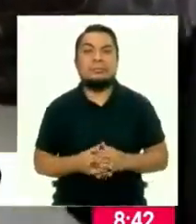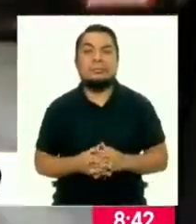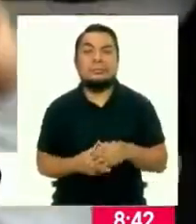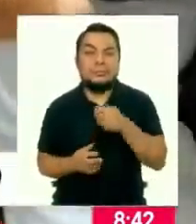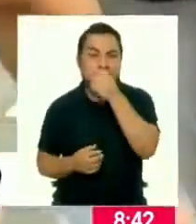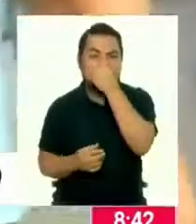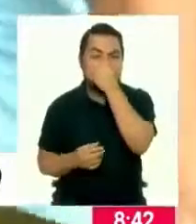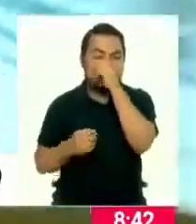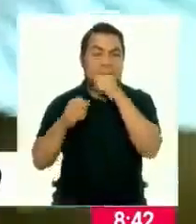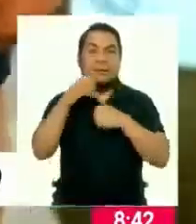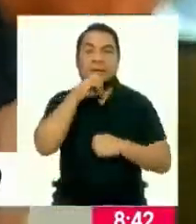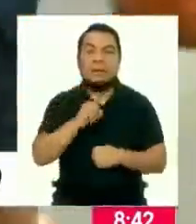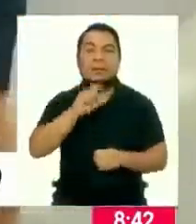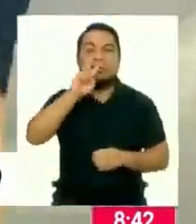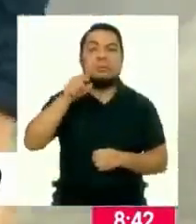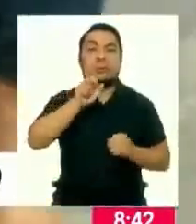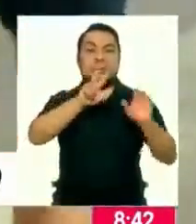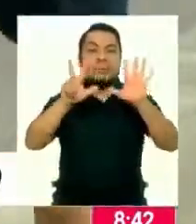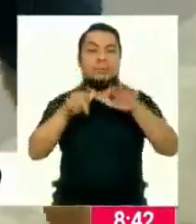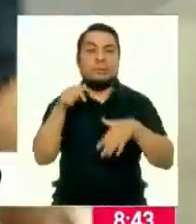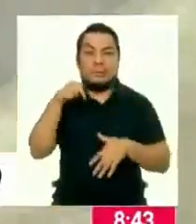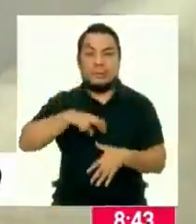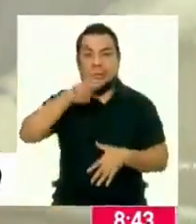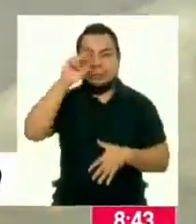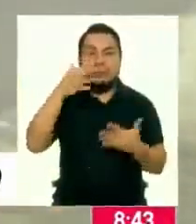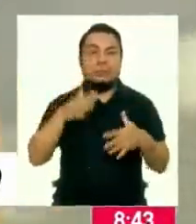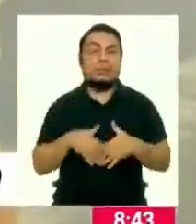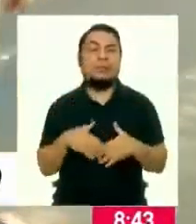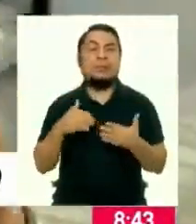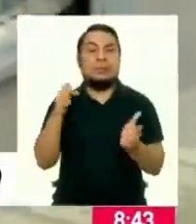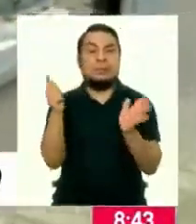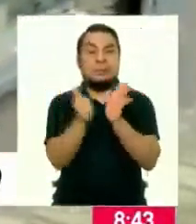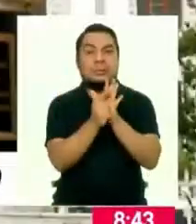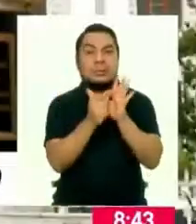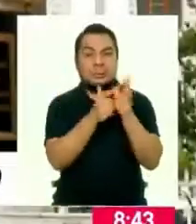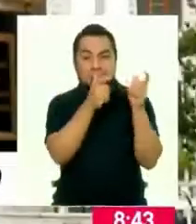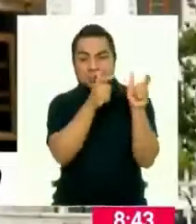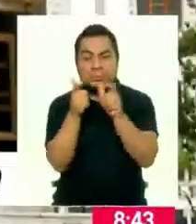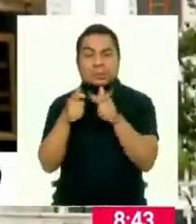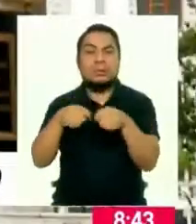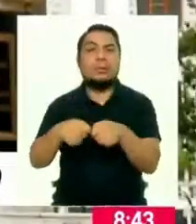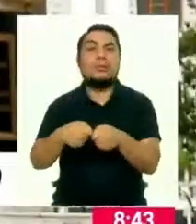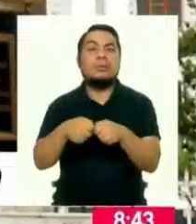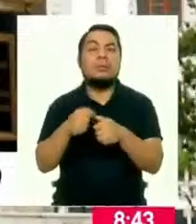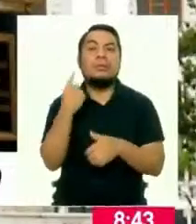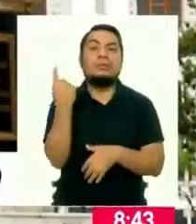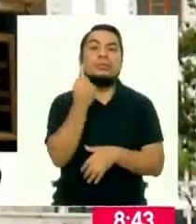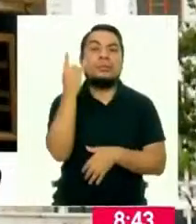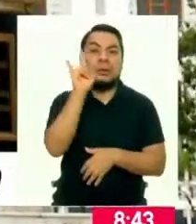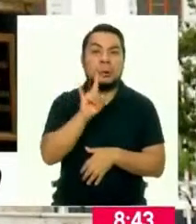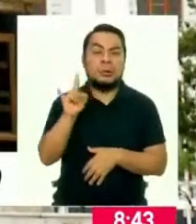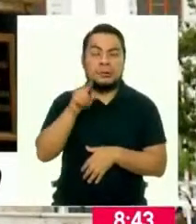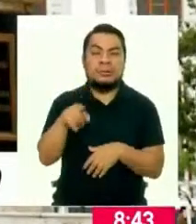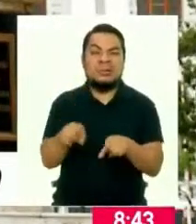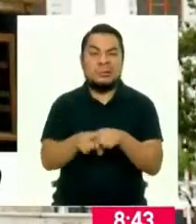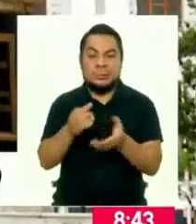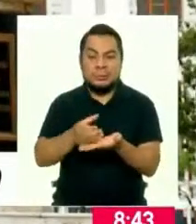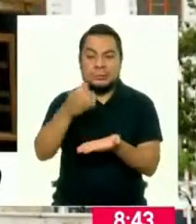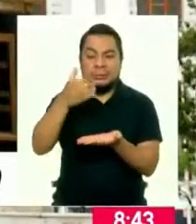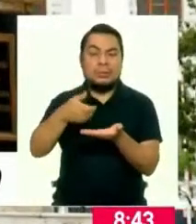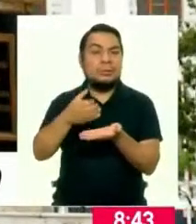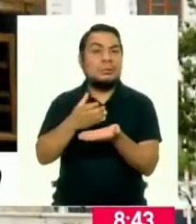En diciembre de 2018, en nuestro país entró en vigencia la ley que regula los plásticos de un solo uso y los envases